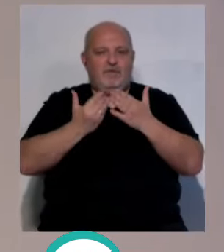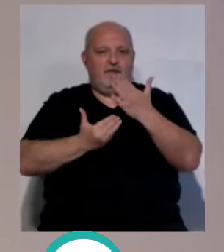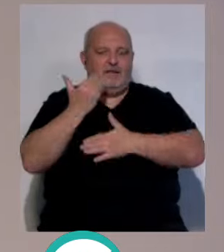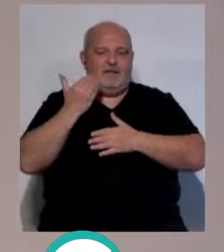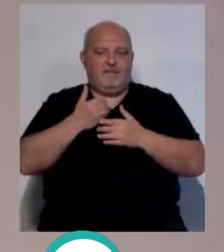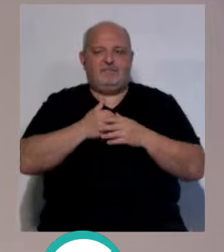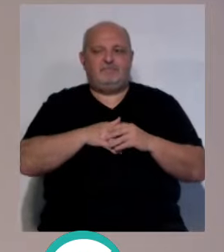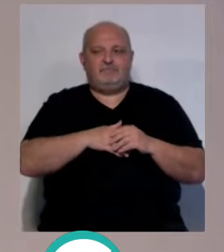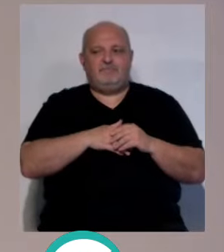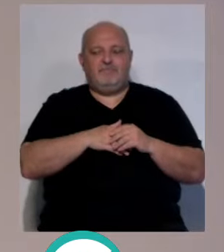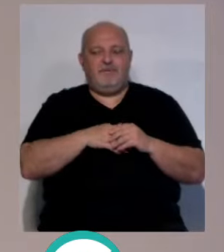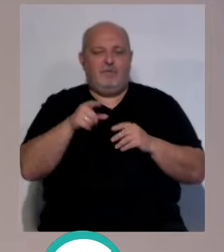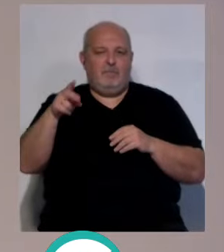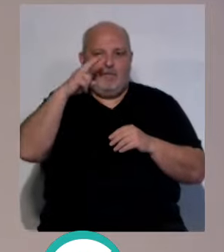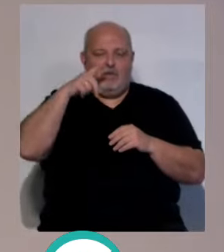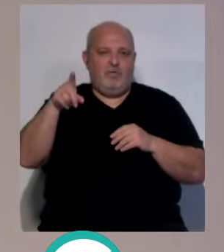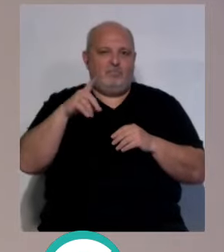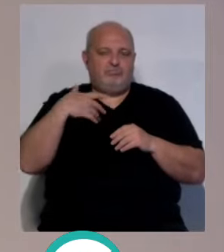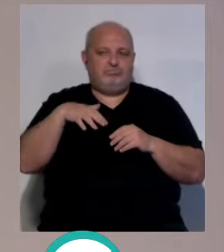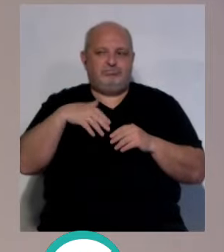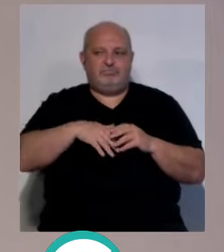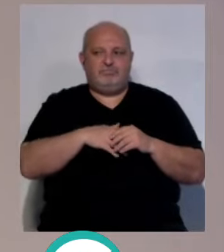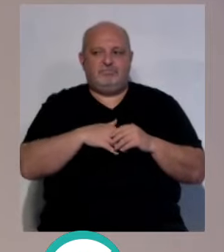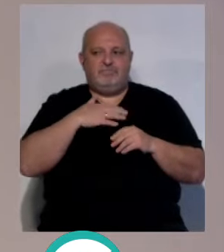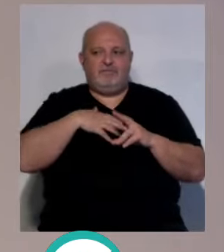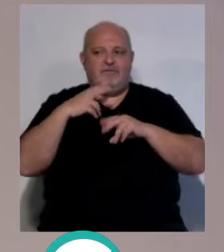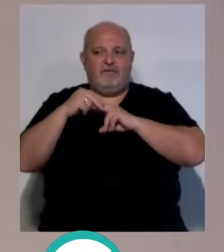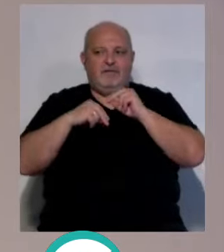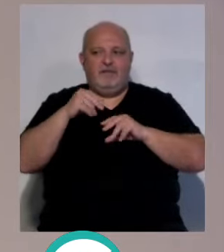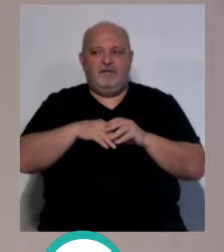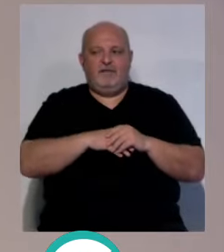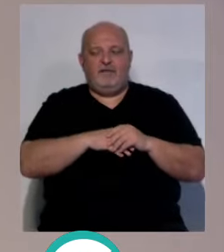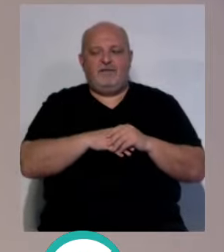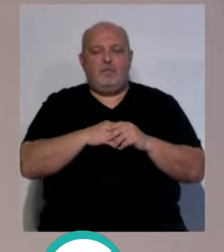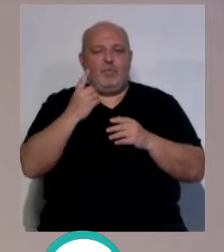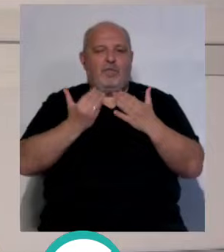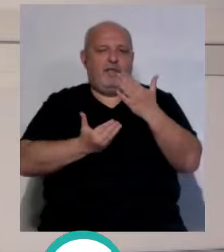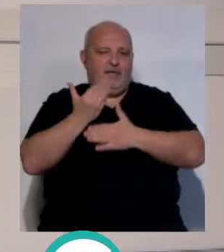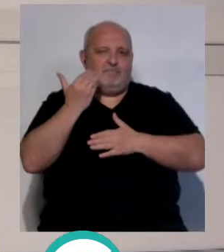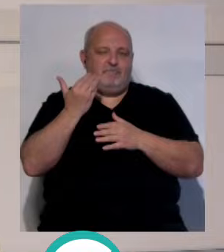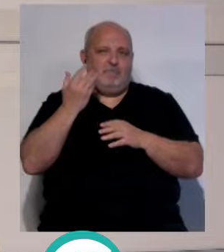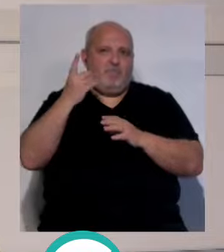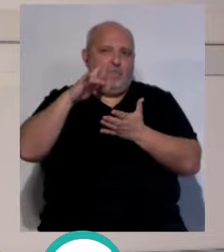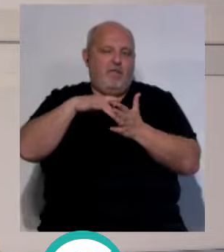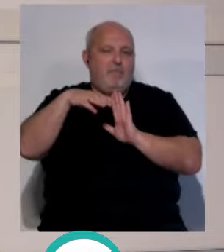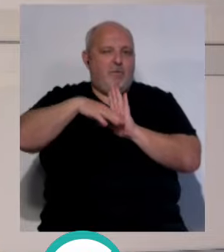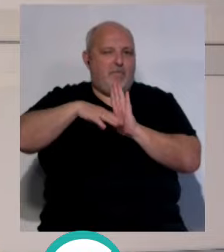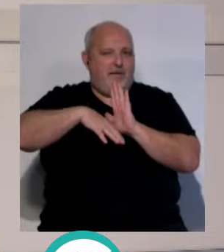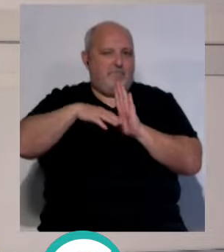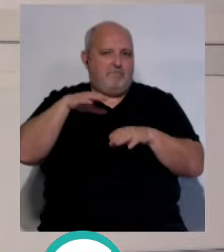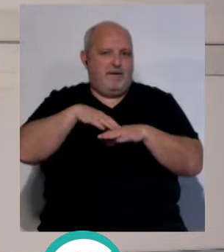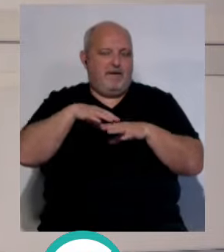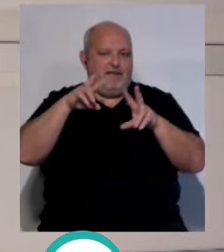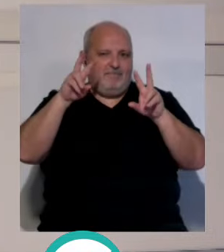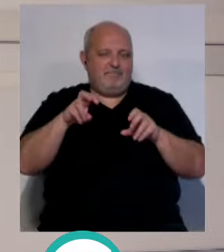otras cosas? A padre era una bella persona y da gusto hablar con él. Bueno, tendremos ocasión de buscar un hueco, encontrar un hueco precisamente